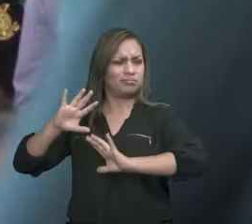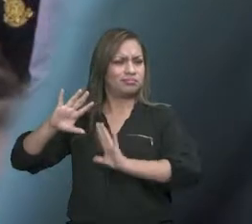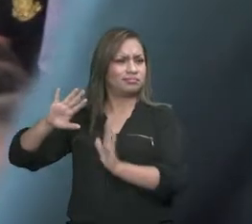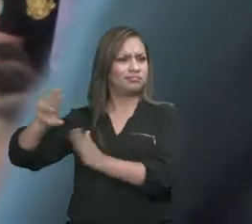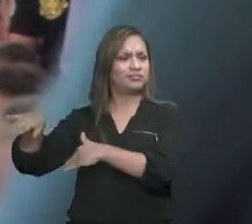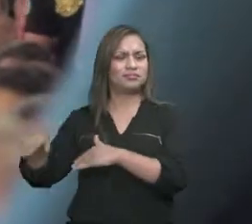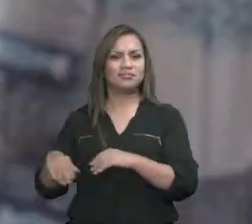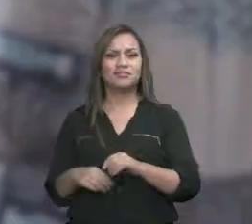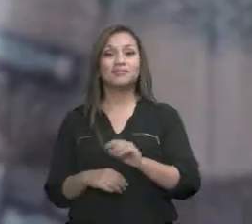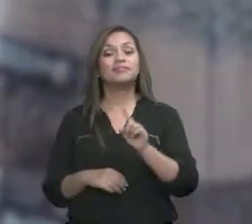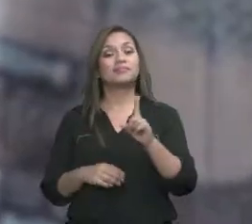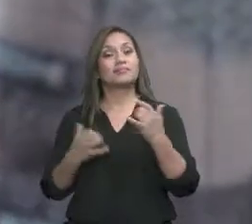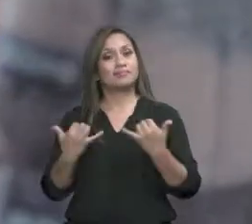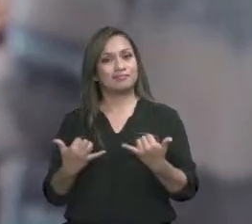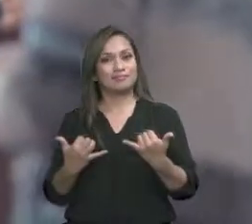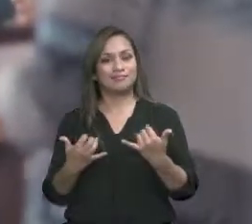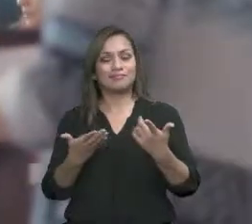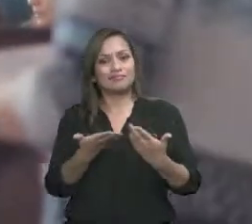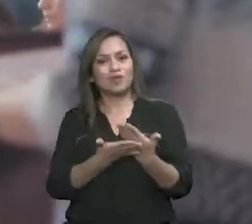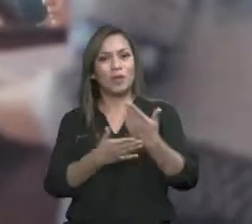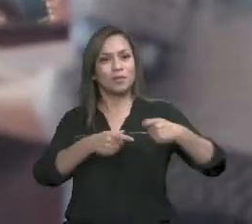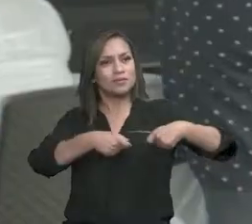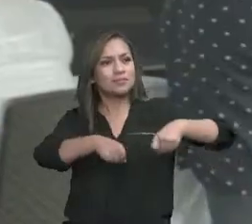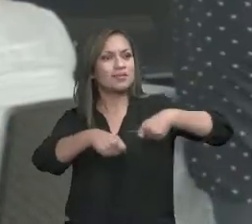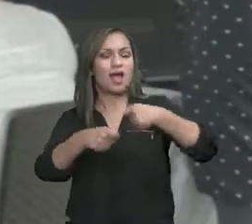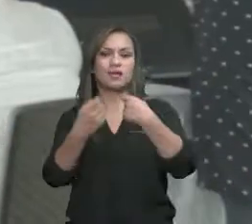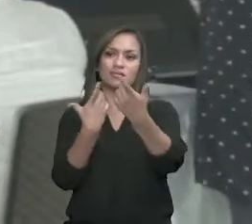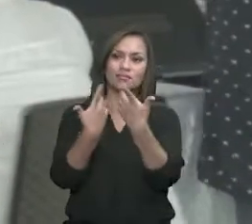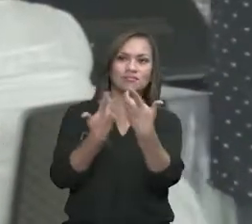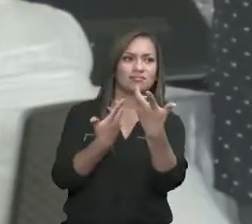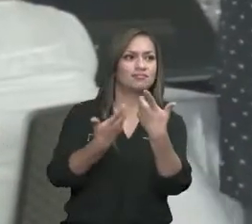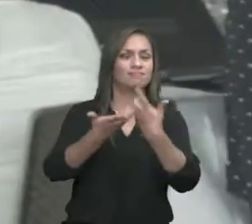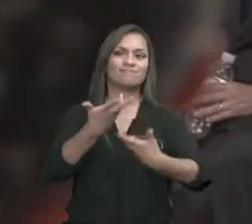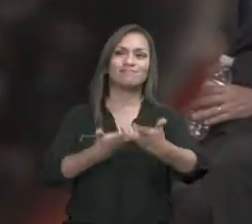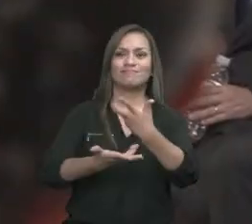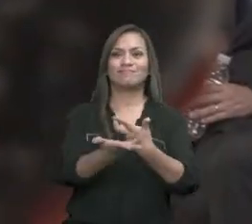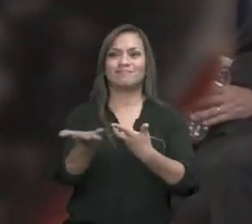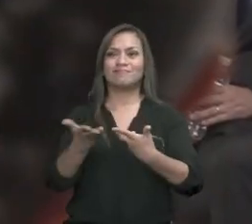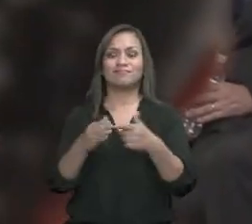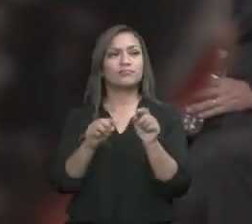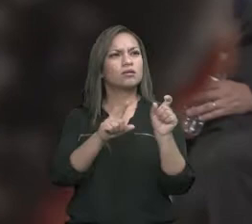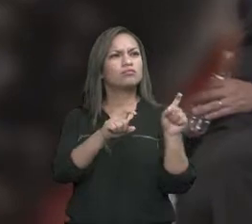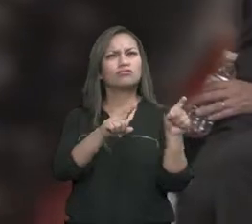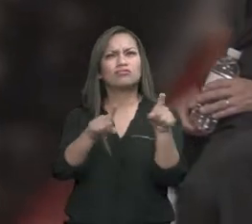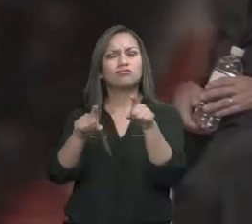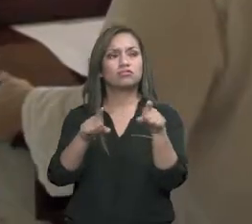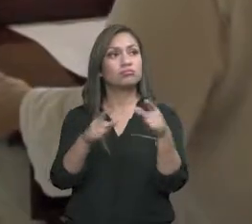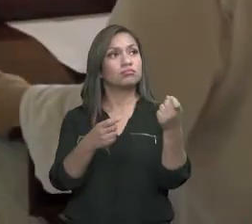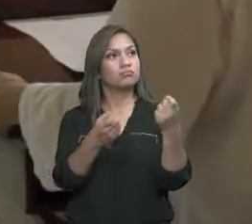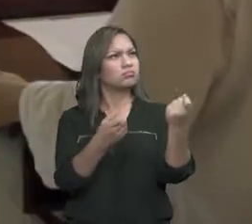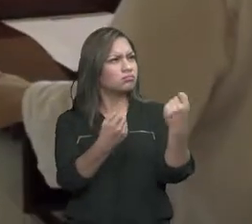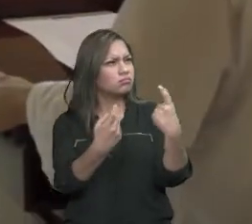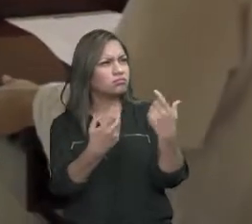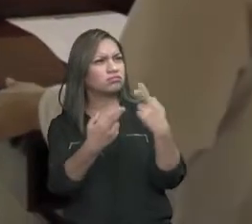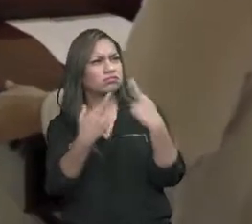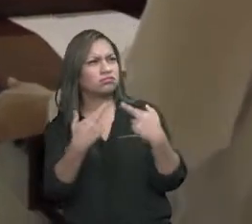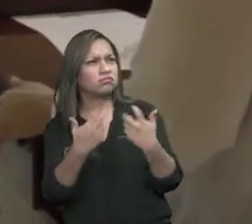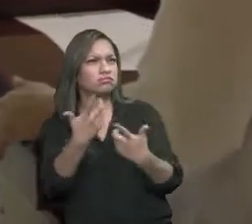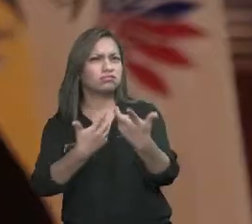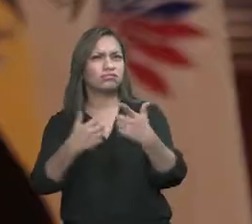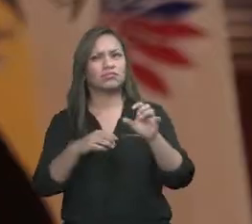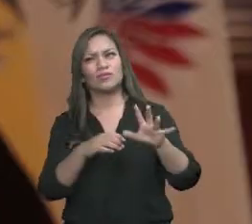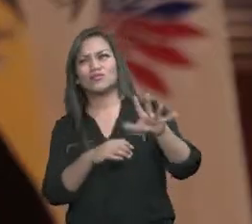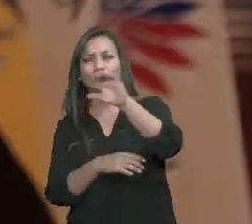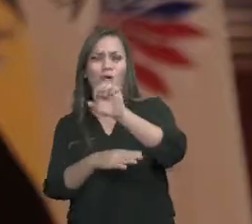legislativo encerrado en sí mismo. Eso lo hicimos a través de talleres, diálogos, socializaciones y consultas prelegislativas